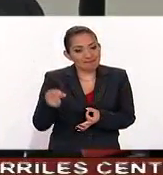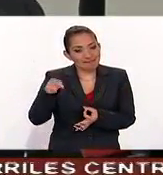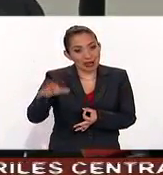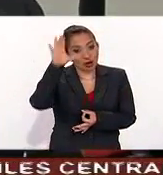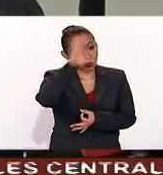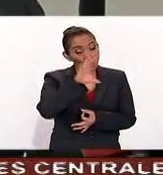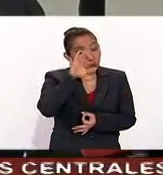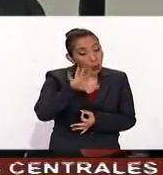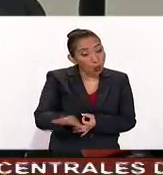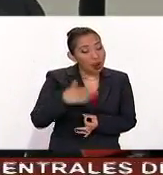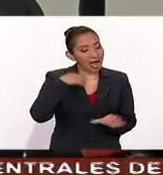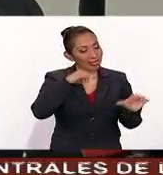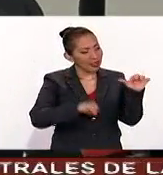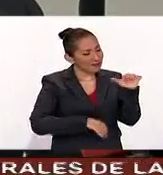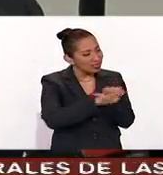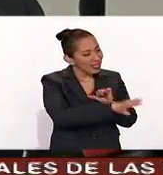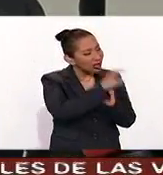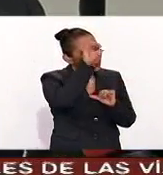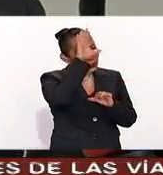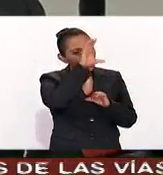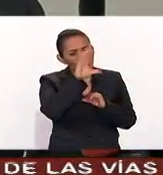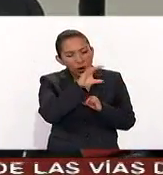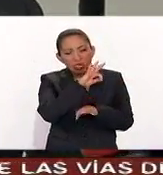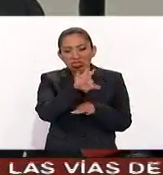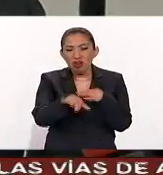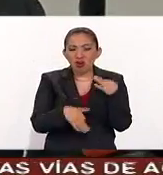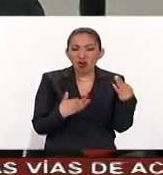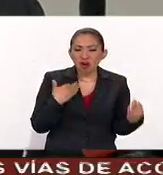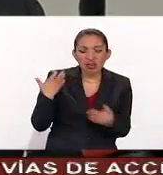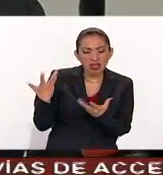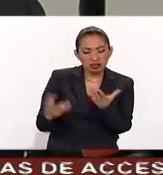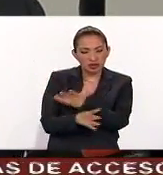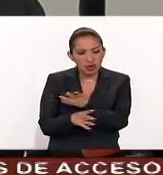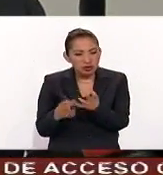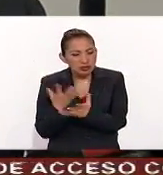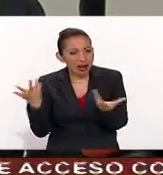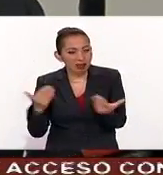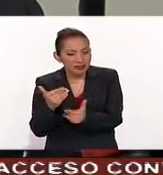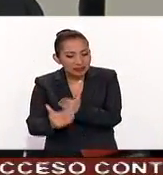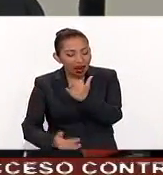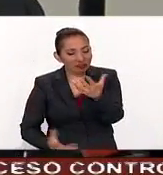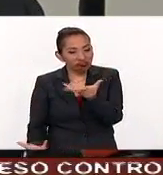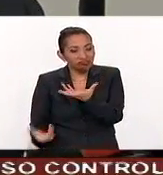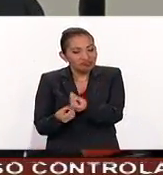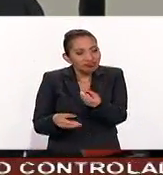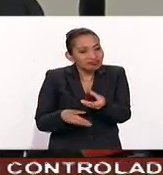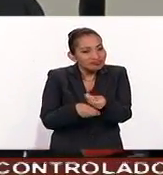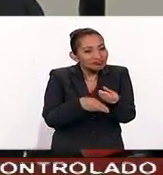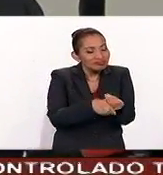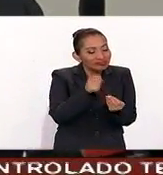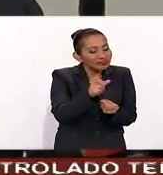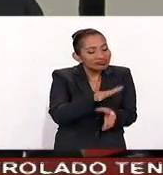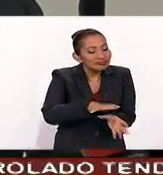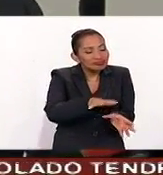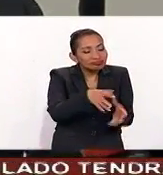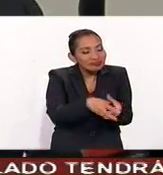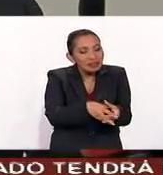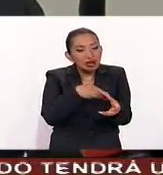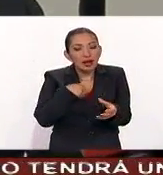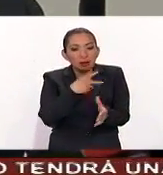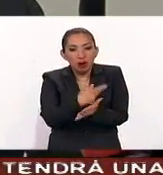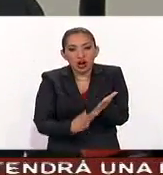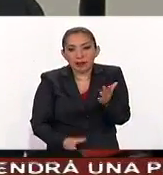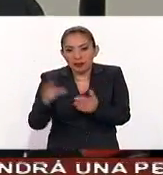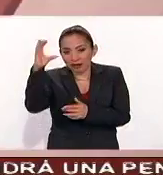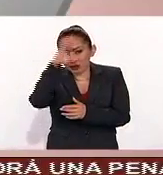la cultura, las actividades culturales, todas las acciones que suman lo que podríamos definir como política